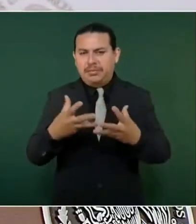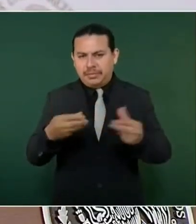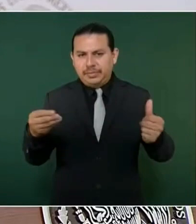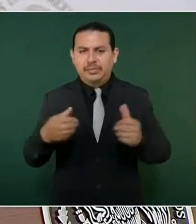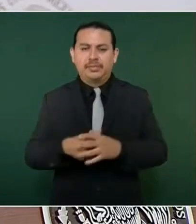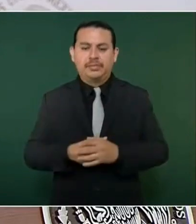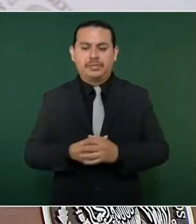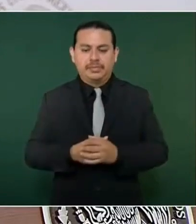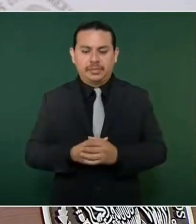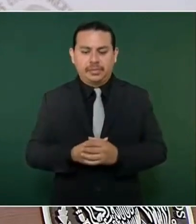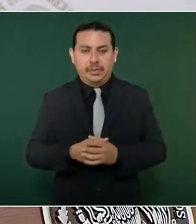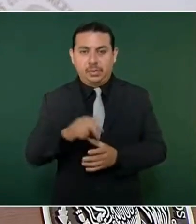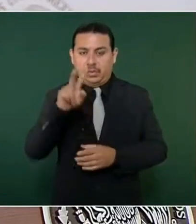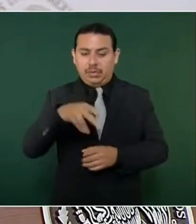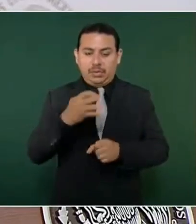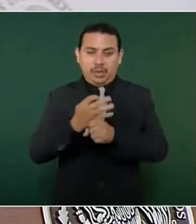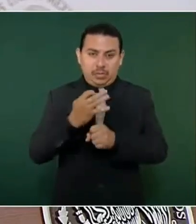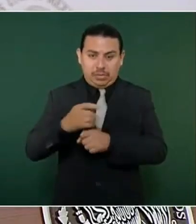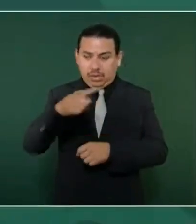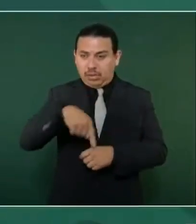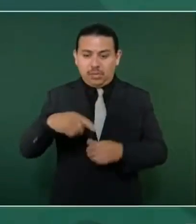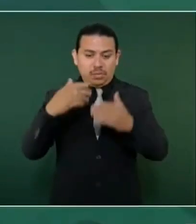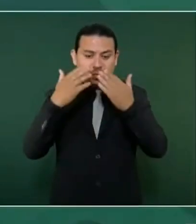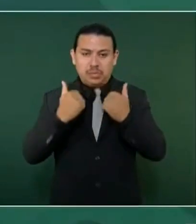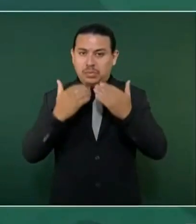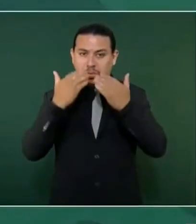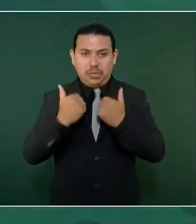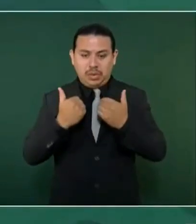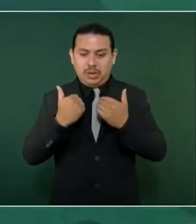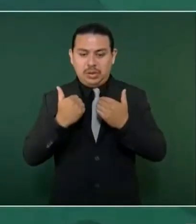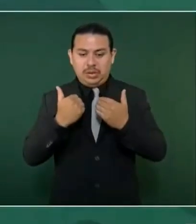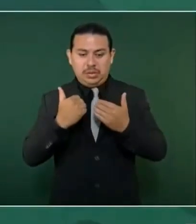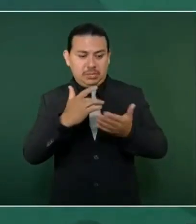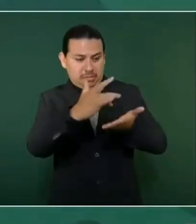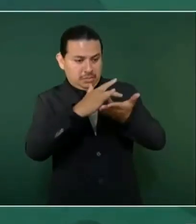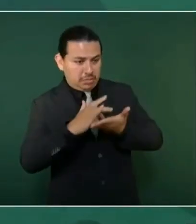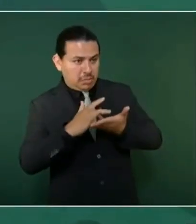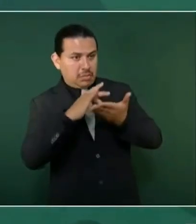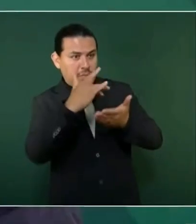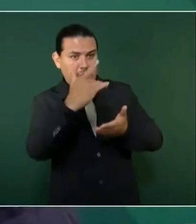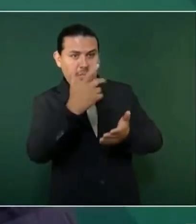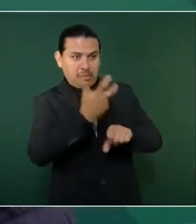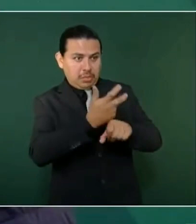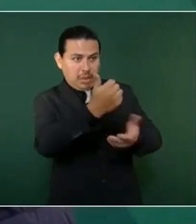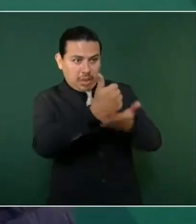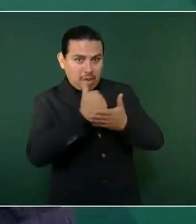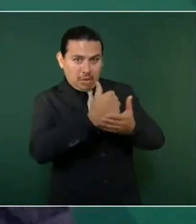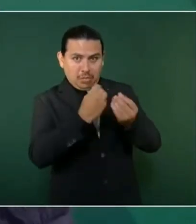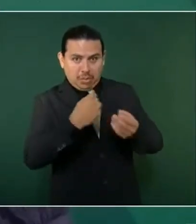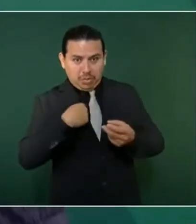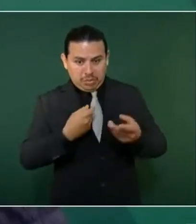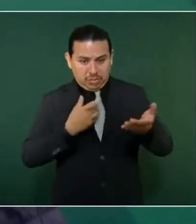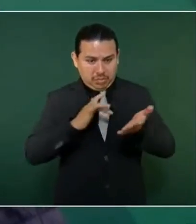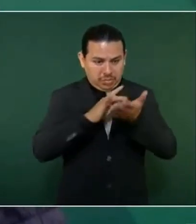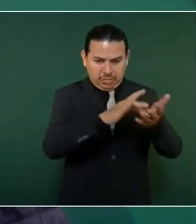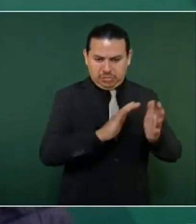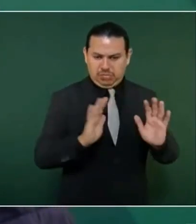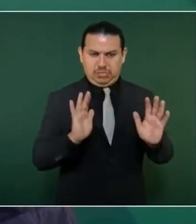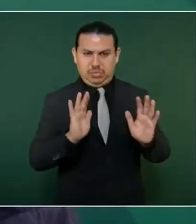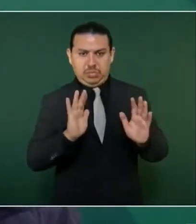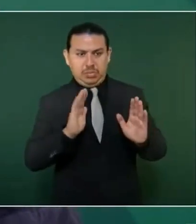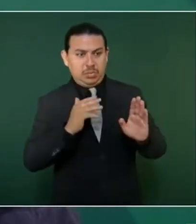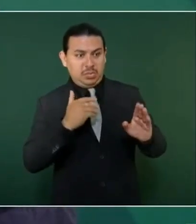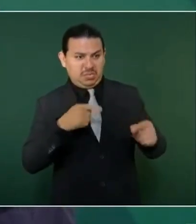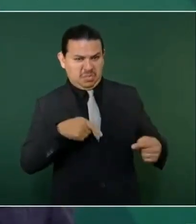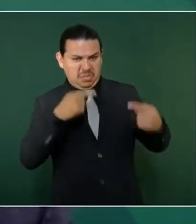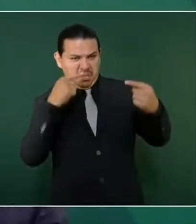No tenemos nosotros diferencias con el pueblo estadounidense, ni tenemos diferencias con